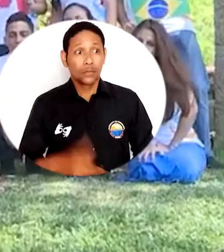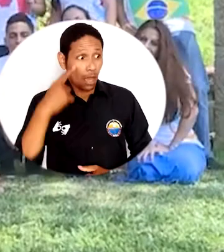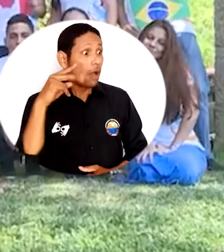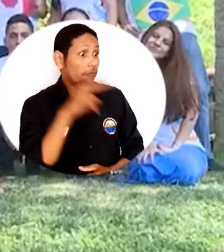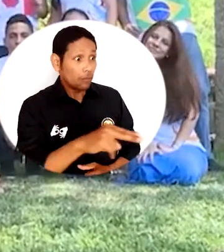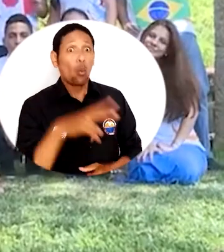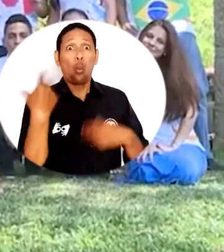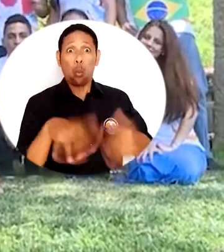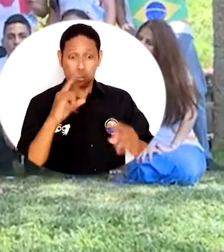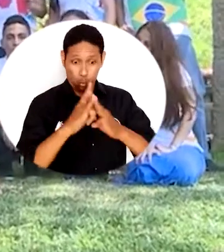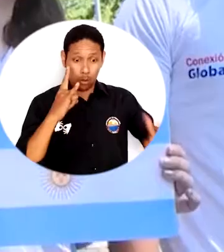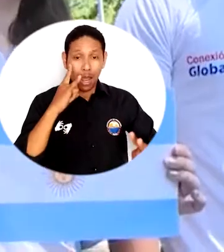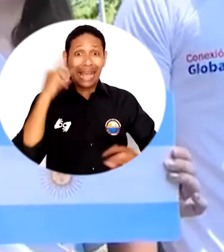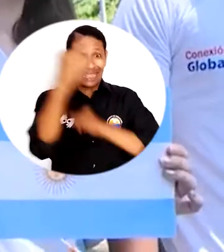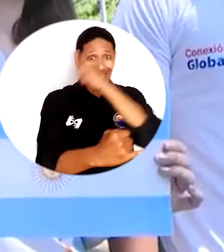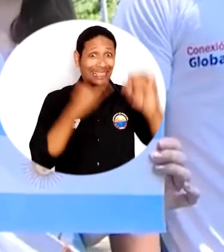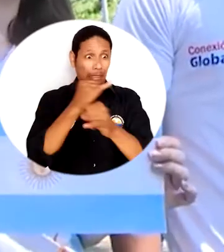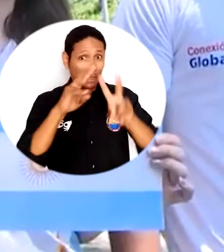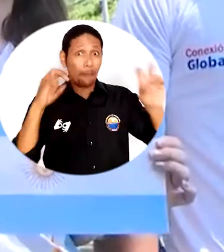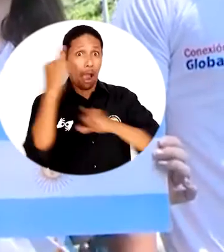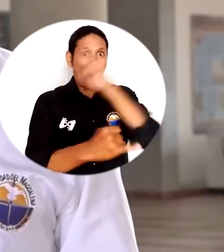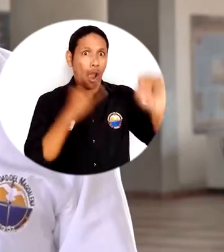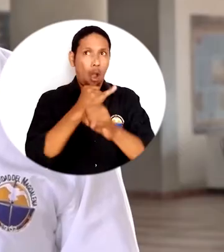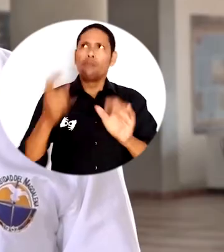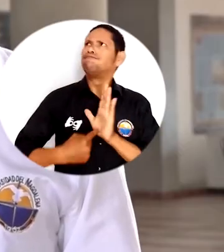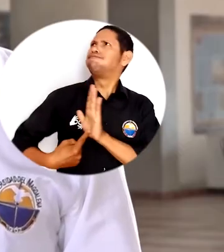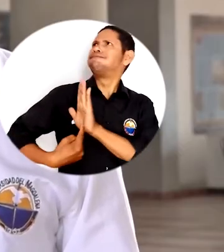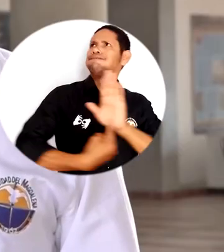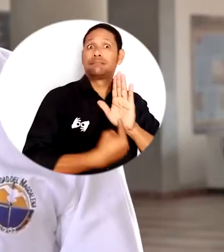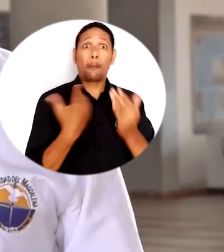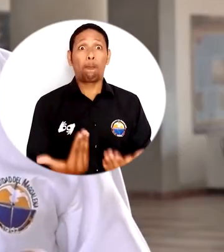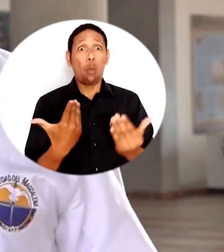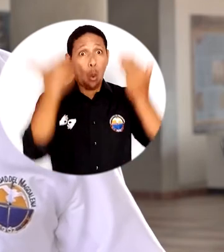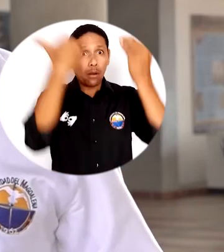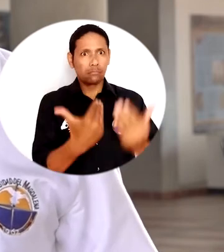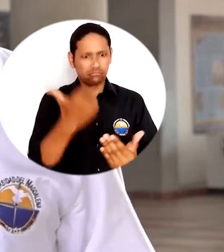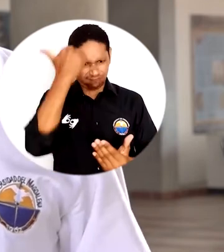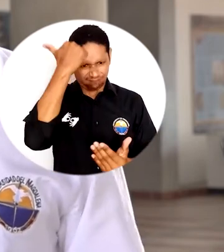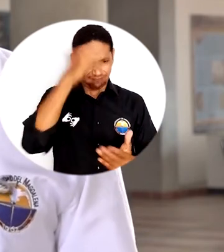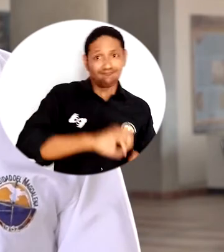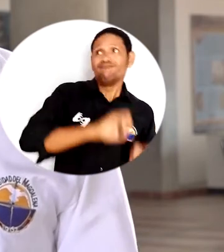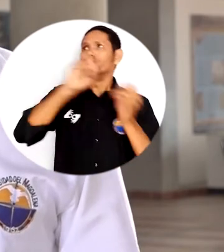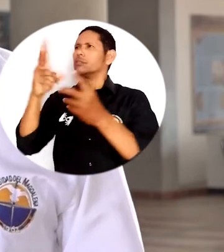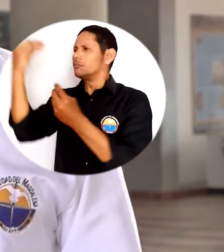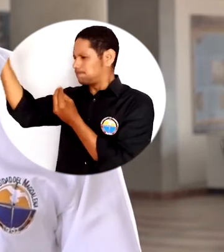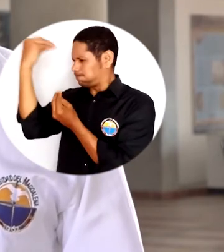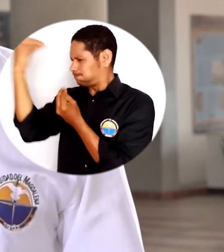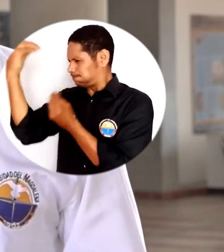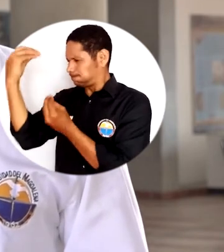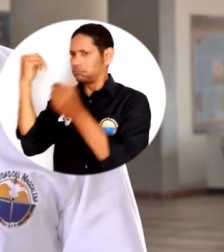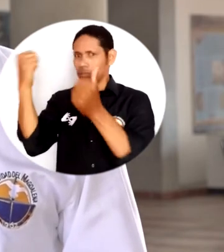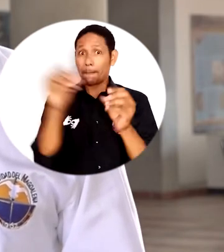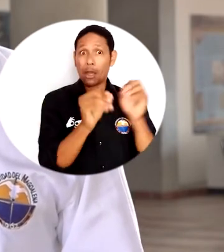Vieron los avances, creo que los avances de la Universidad en internacionalización son sólidos. Temas profundos de investigación, temas de formación de nuestros profesores en el exterior,